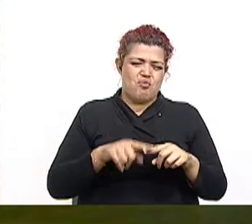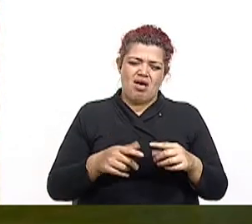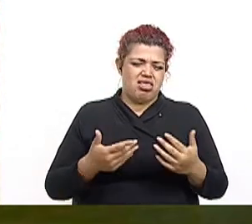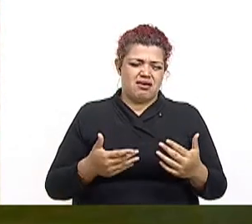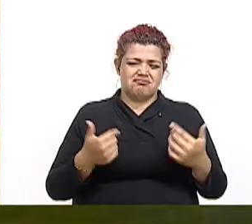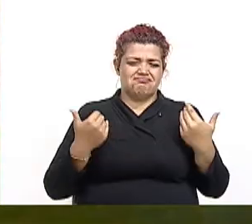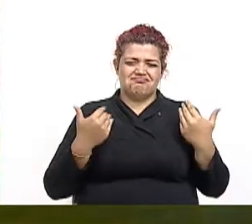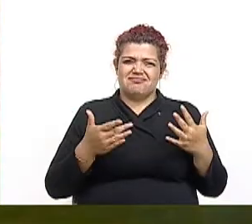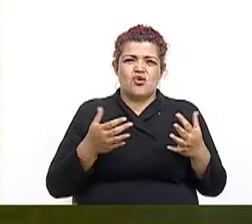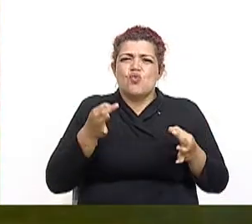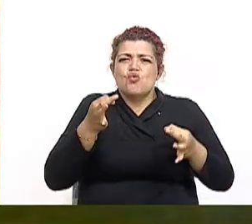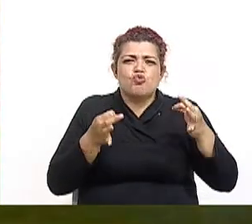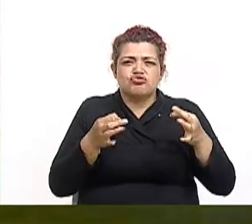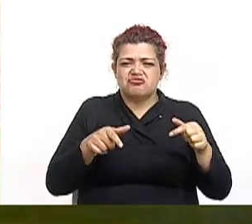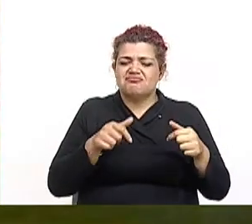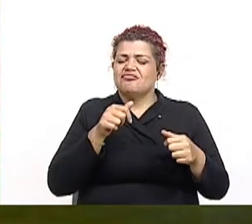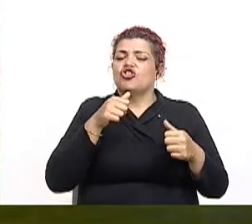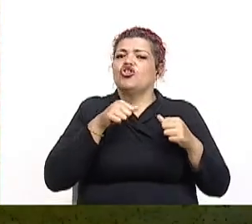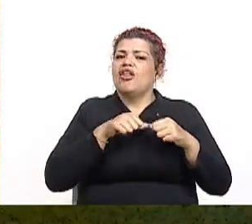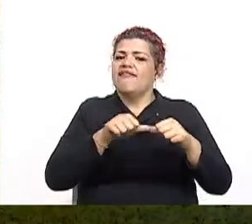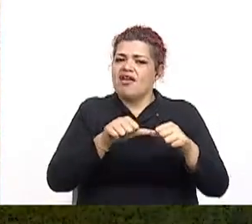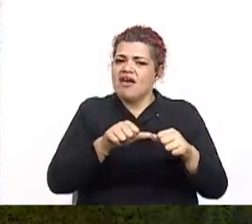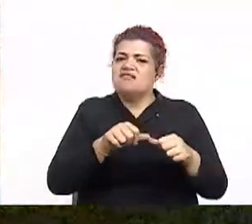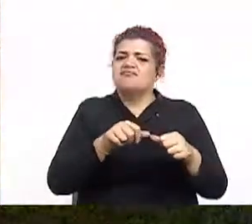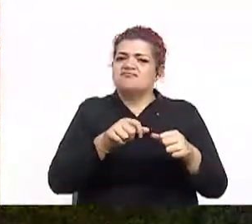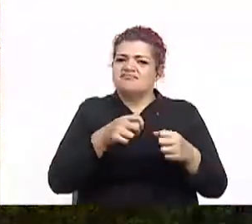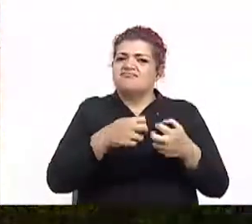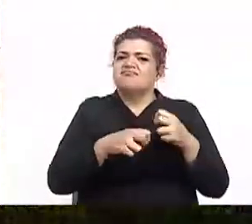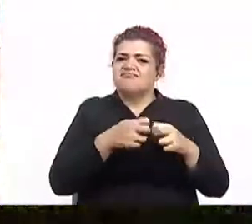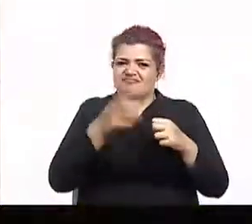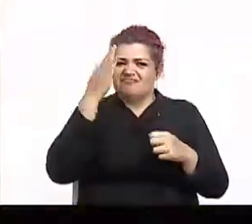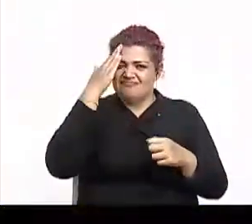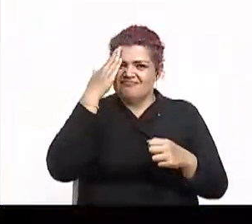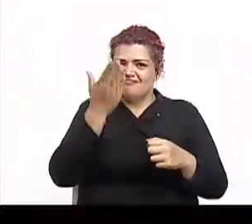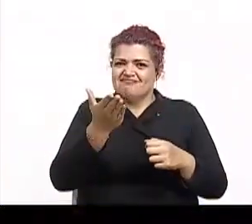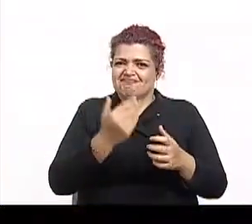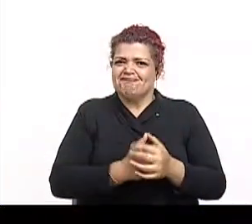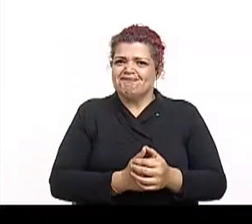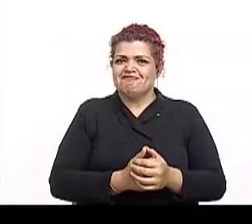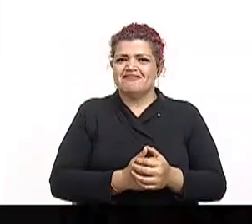como rico y el pobre como pobre. Alfredo González Flores, fuera del partido. Sigue.